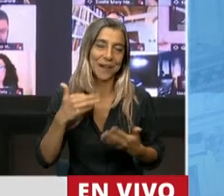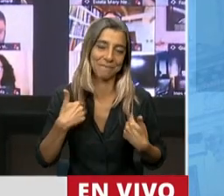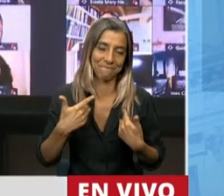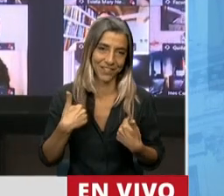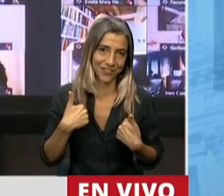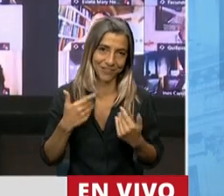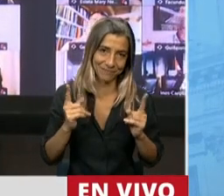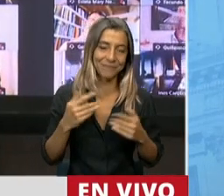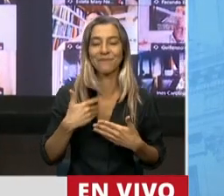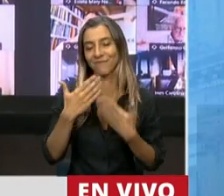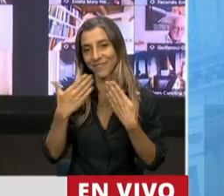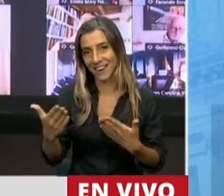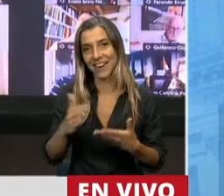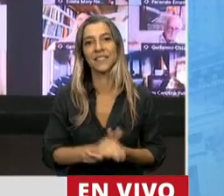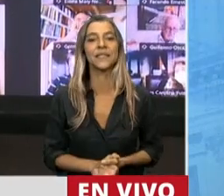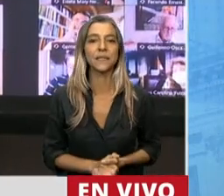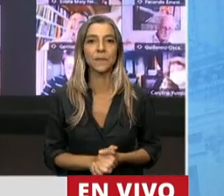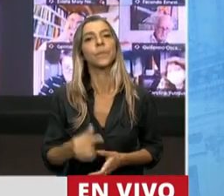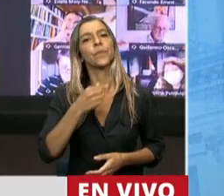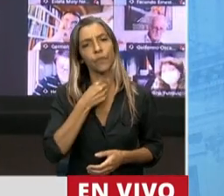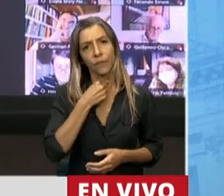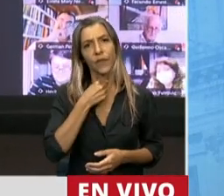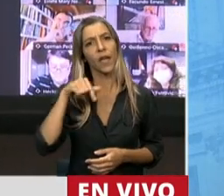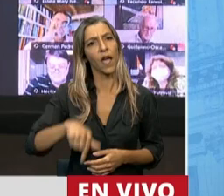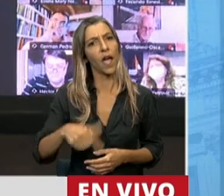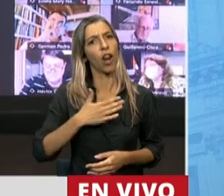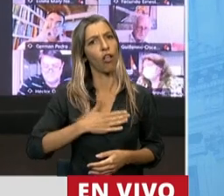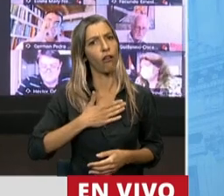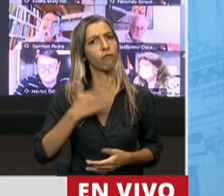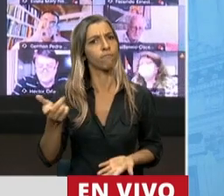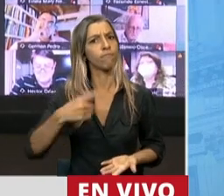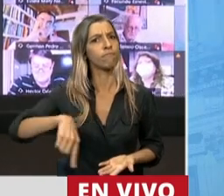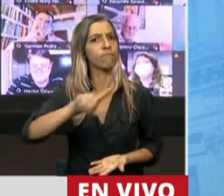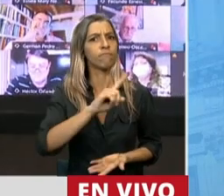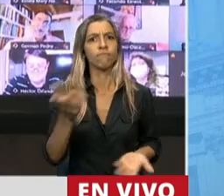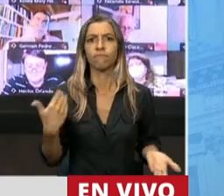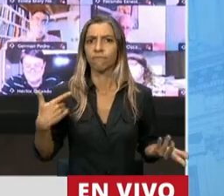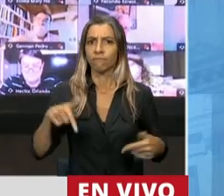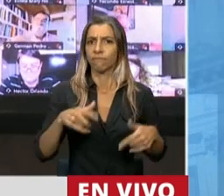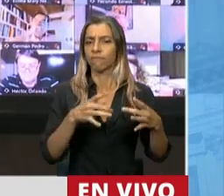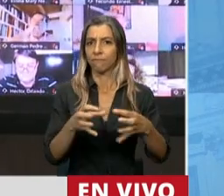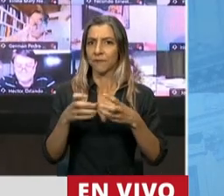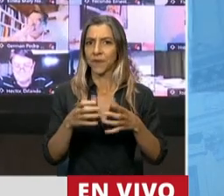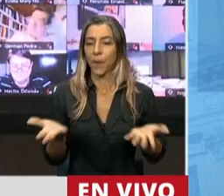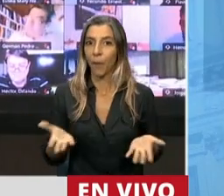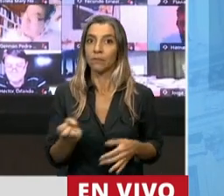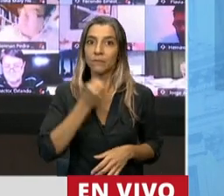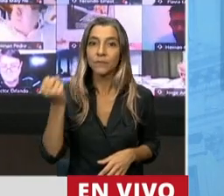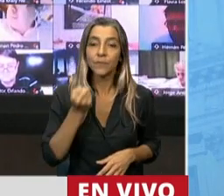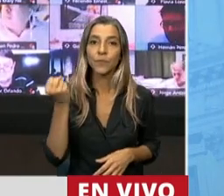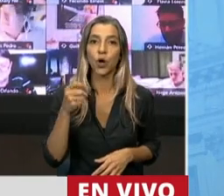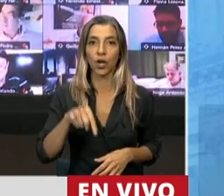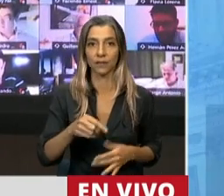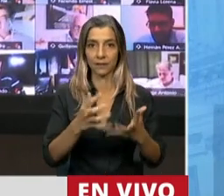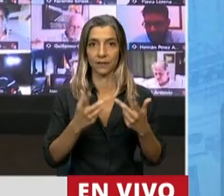arrancar celebrando que estemos tratando hoy este proyecto